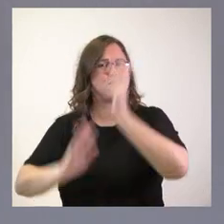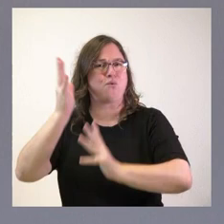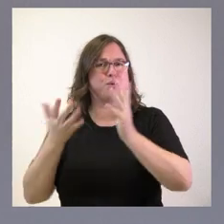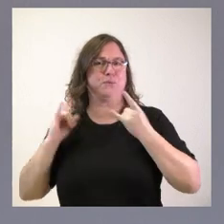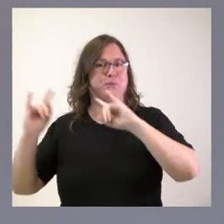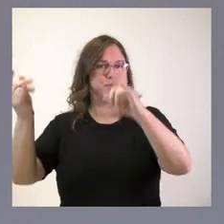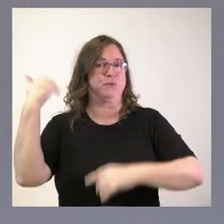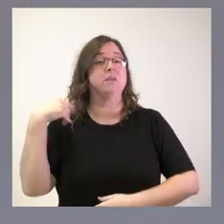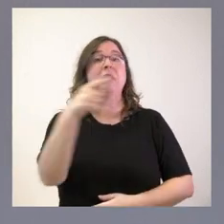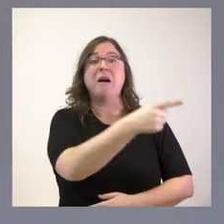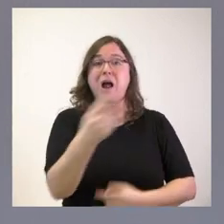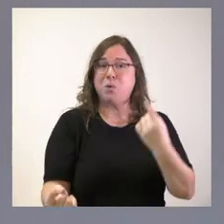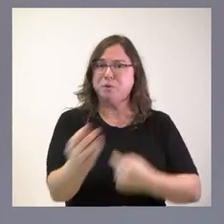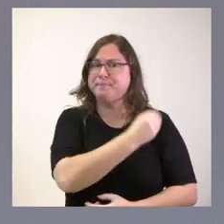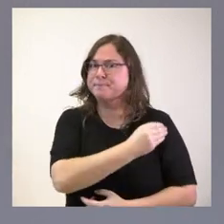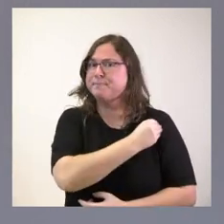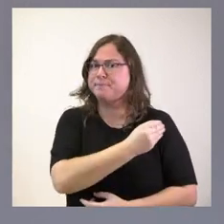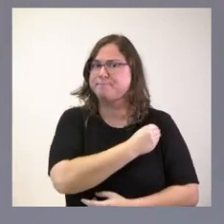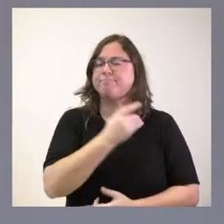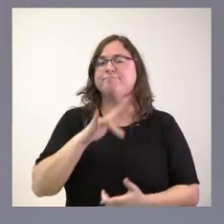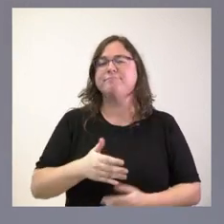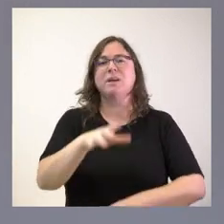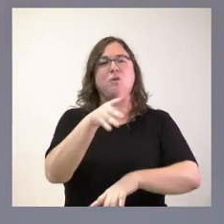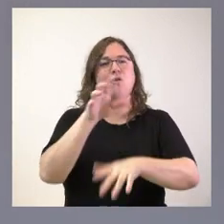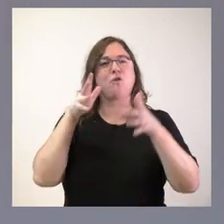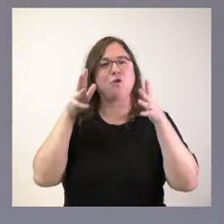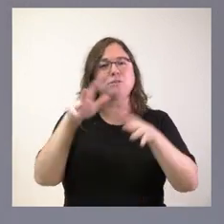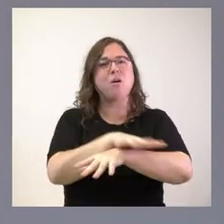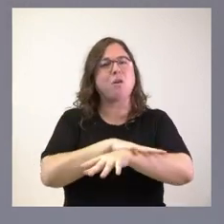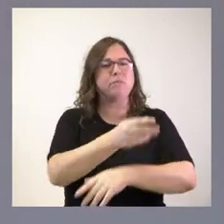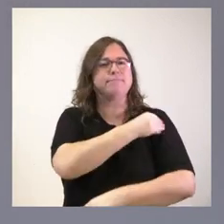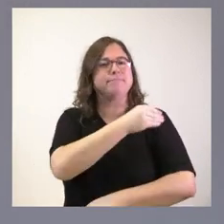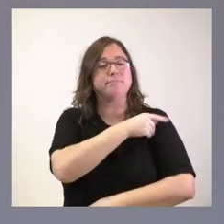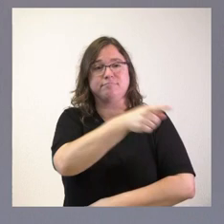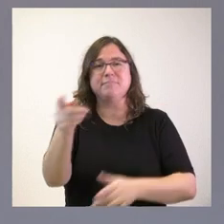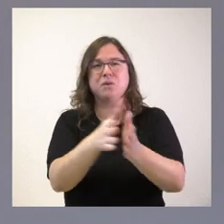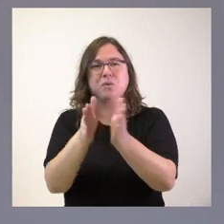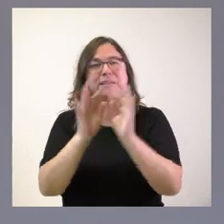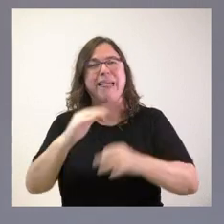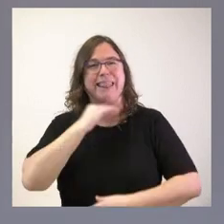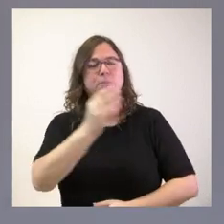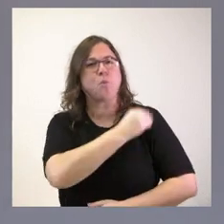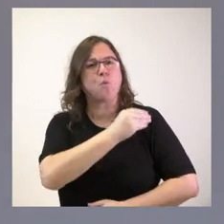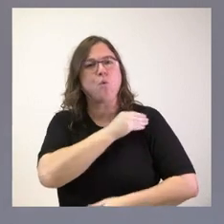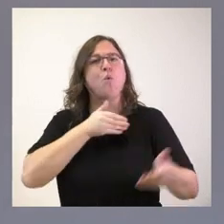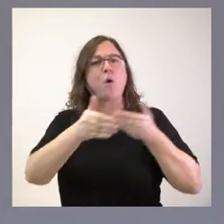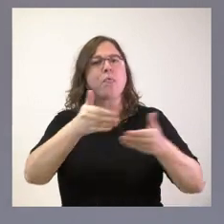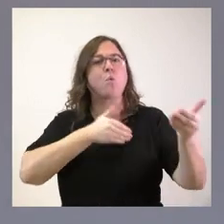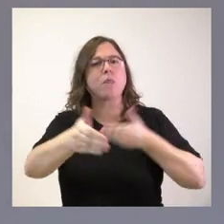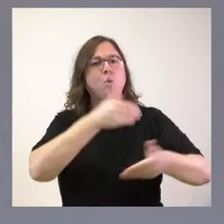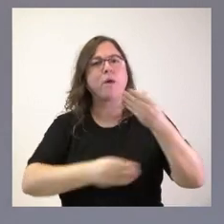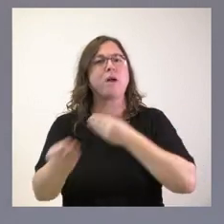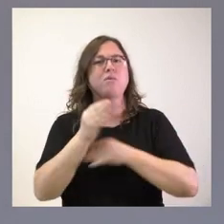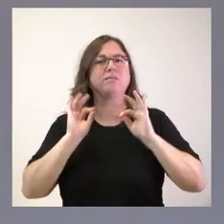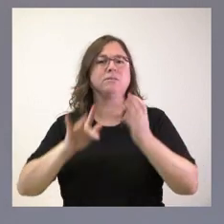alguno de ustedes en alguna ocasión ha preguntado en algún consejo de gobierno, creo que sus compañeros de Morea muy específicamente, cuando venían estas ayudas